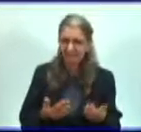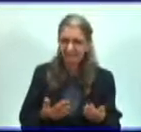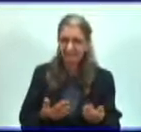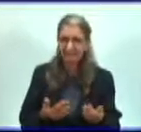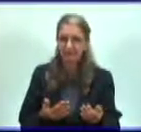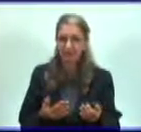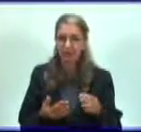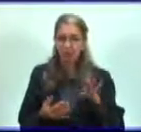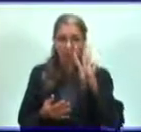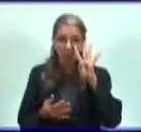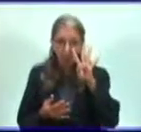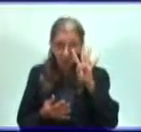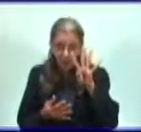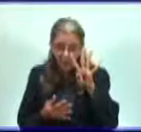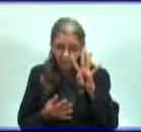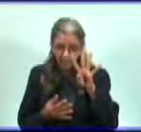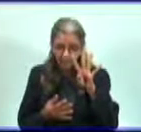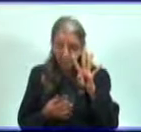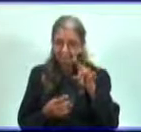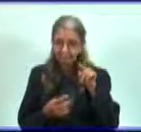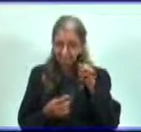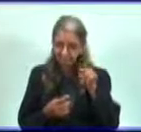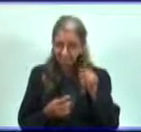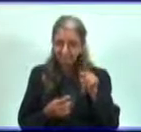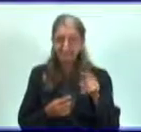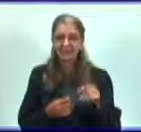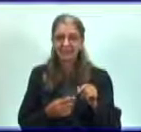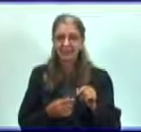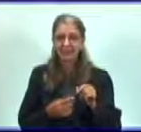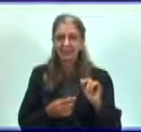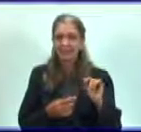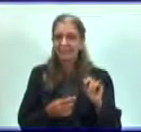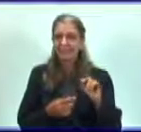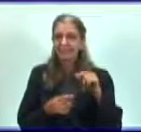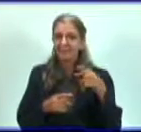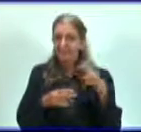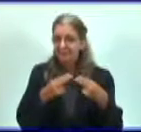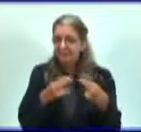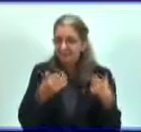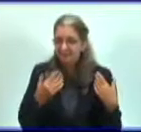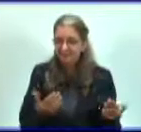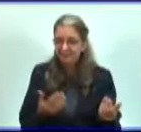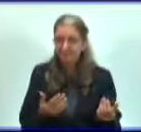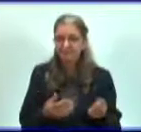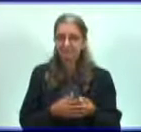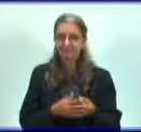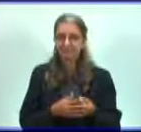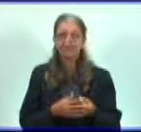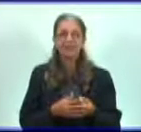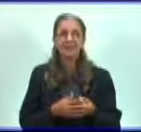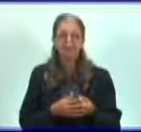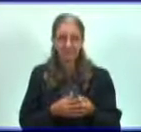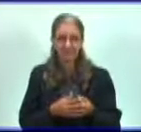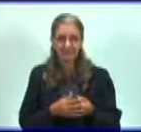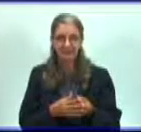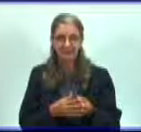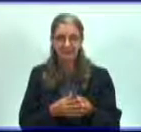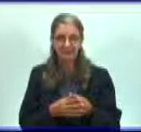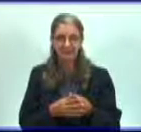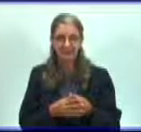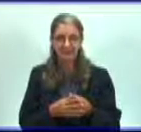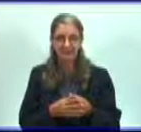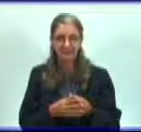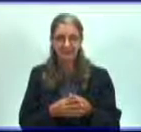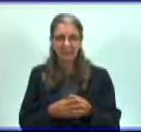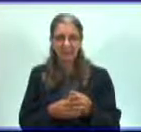cuatro tareas esenciales. Vas a realizarla, las cuatro tareas. Estas